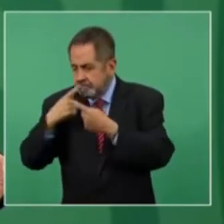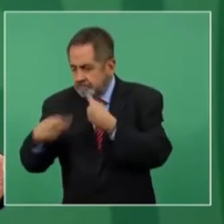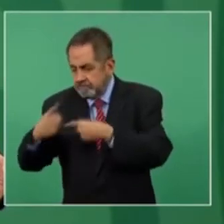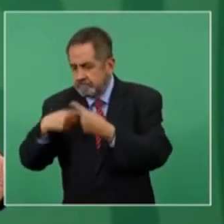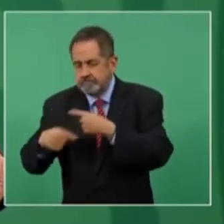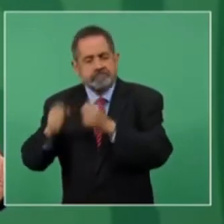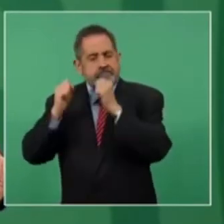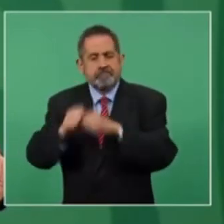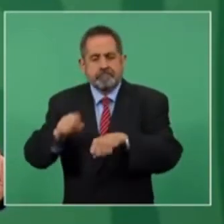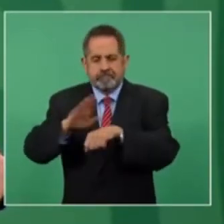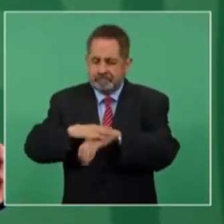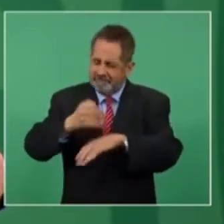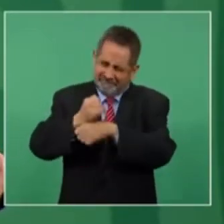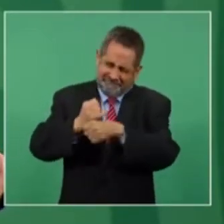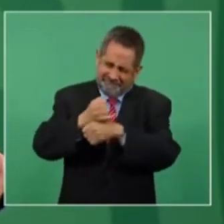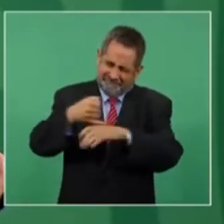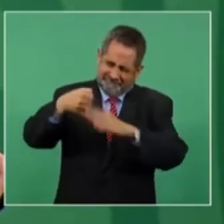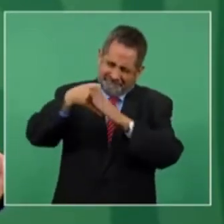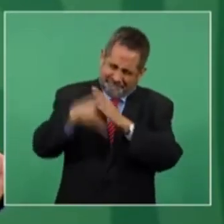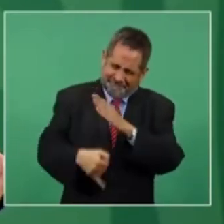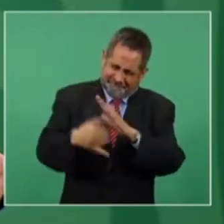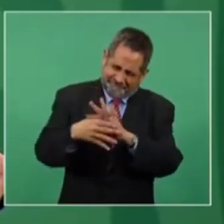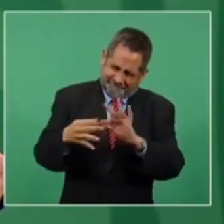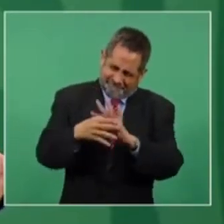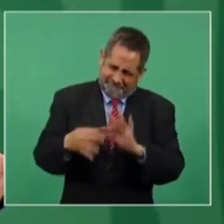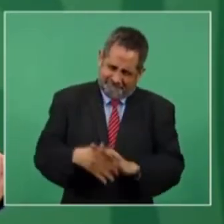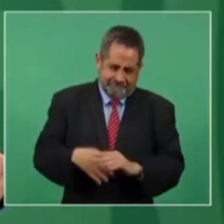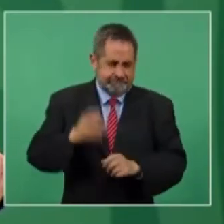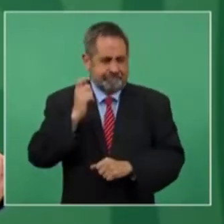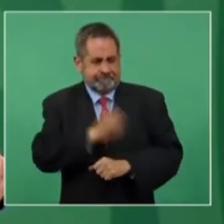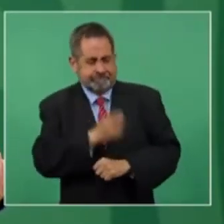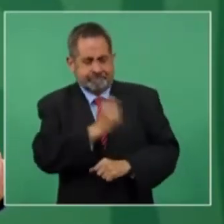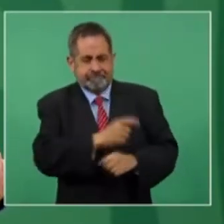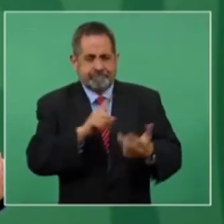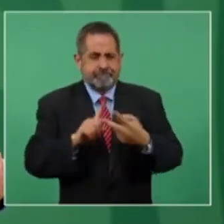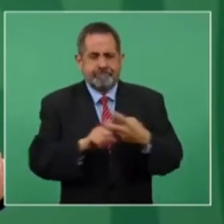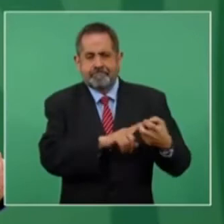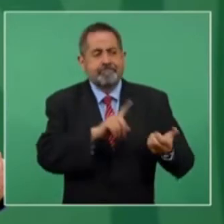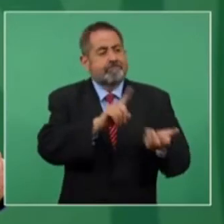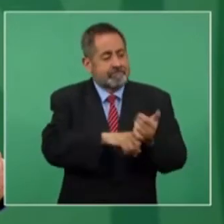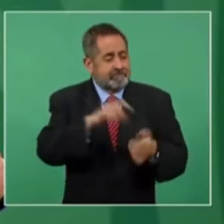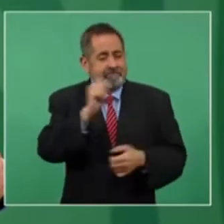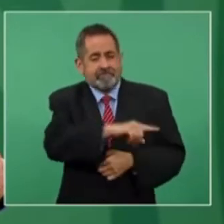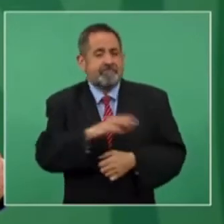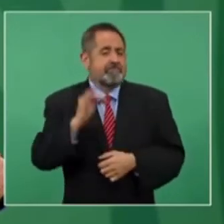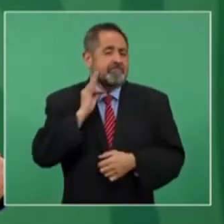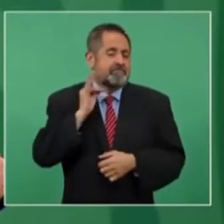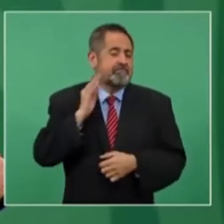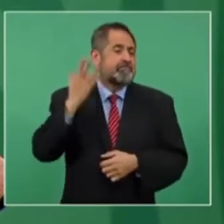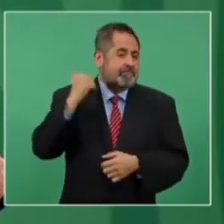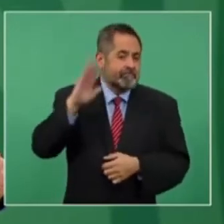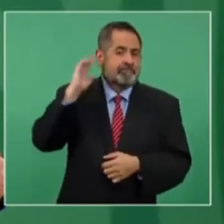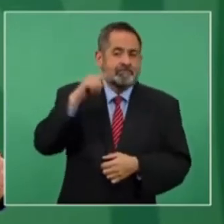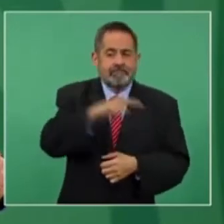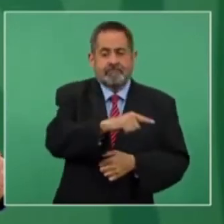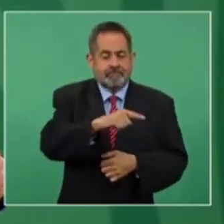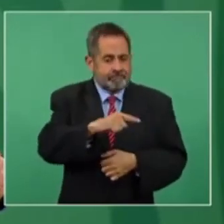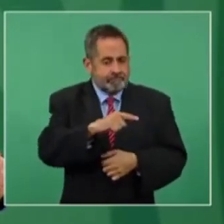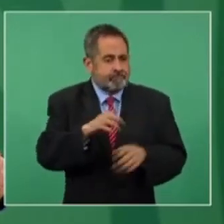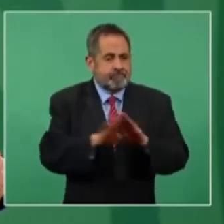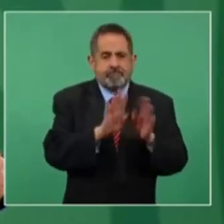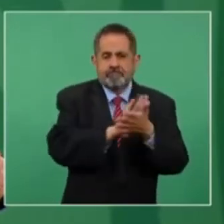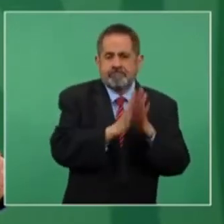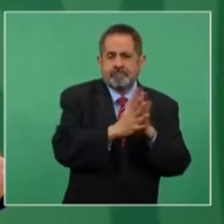profundizar todo el análisis de las actividades delictivas que desde la Fiscalía del Estado se realizaron y cómo se